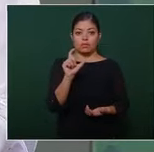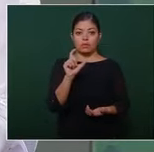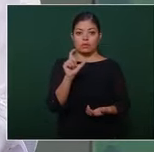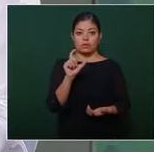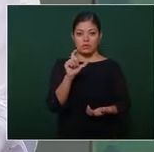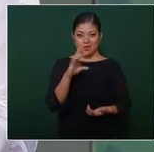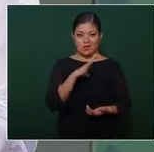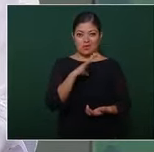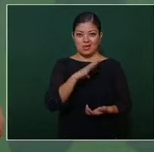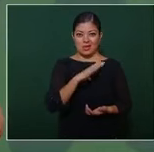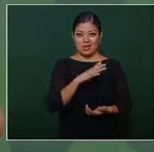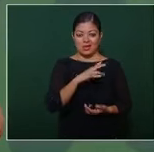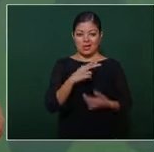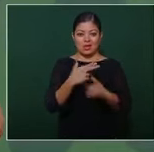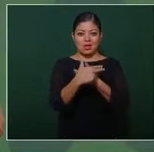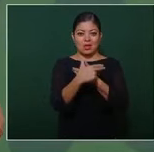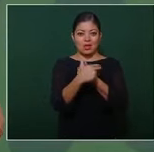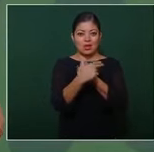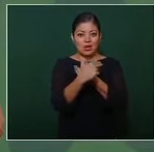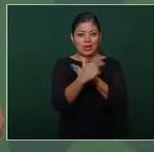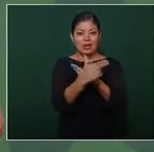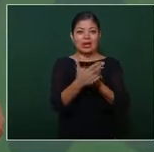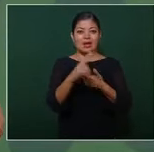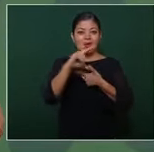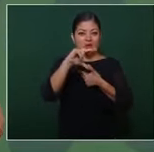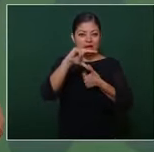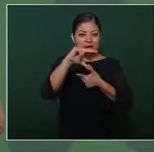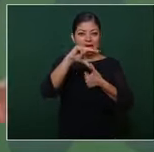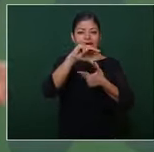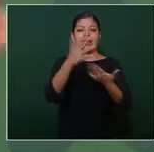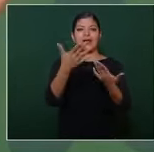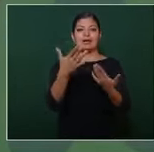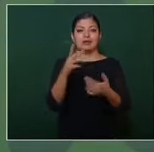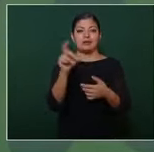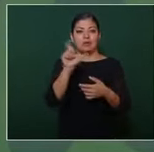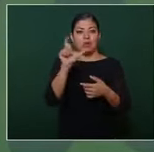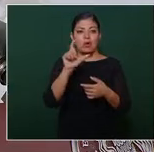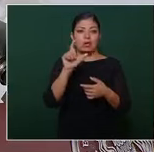huracanes cuando hay desgracias bueno